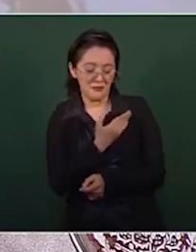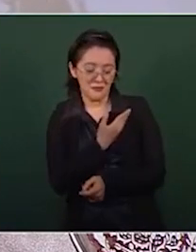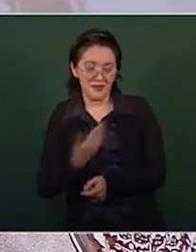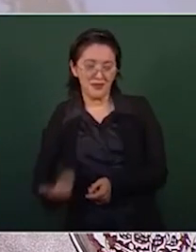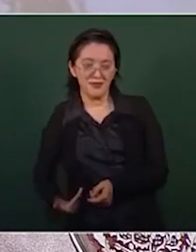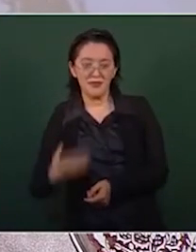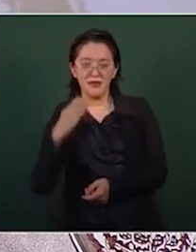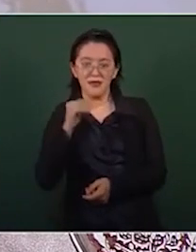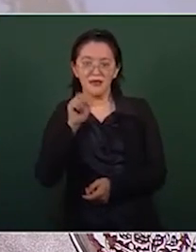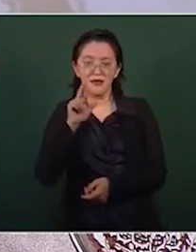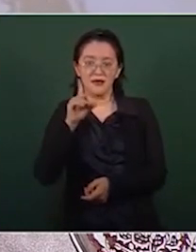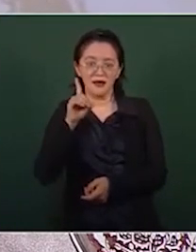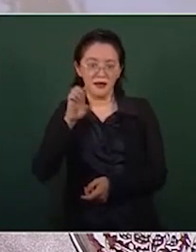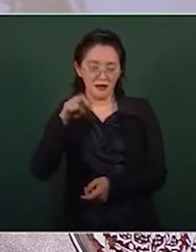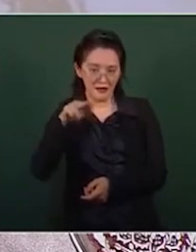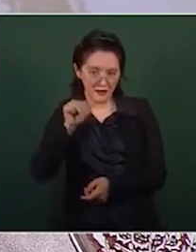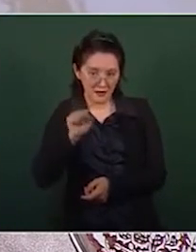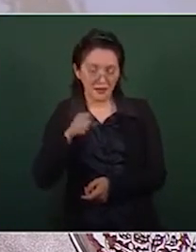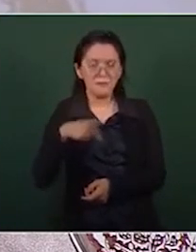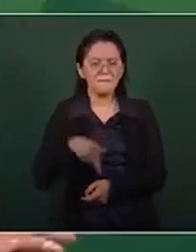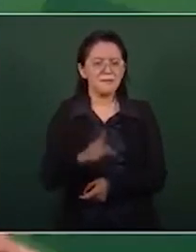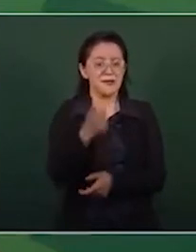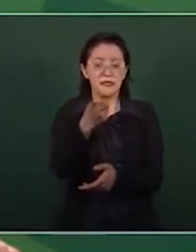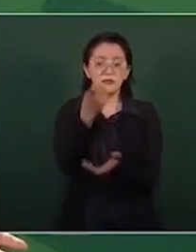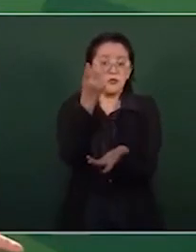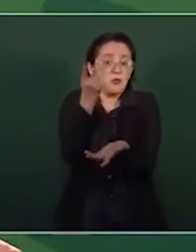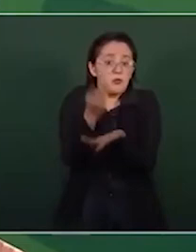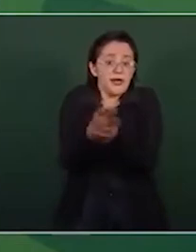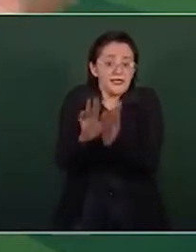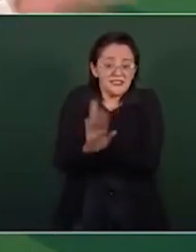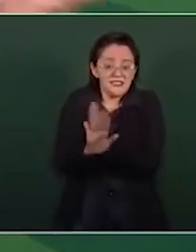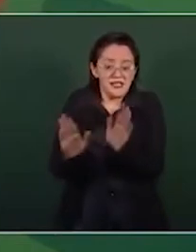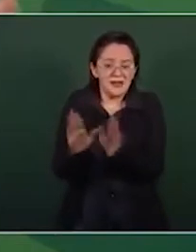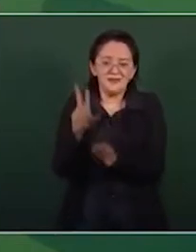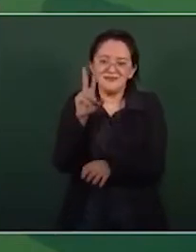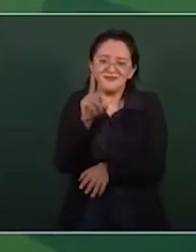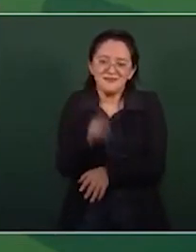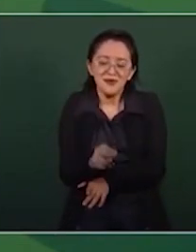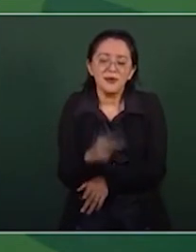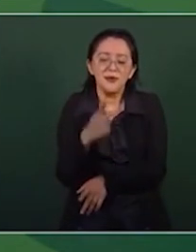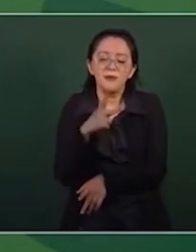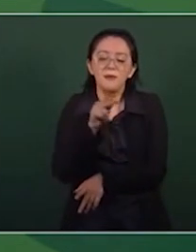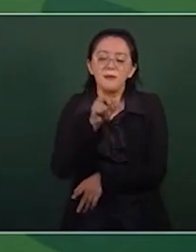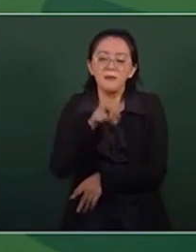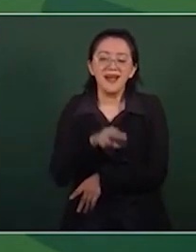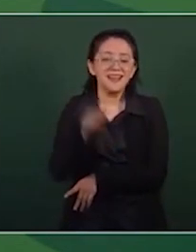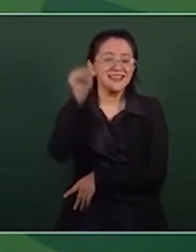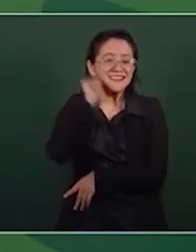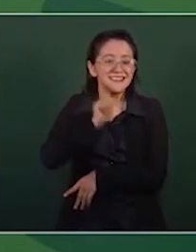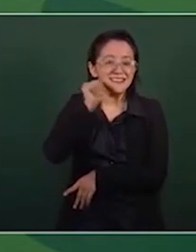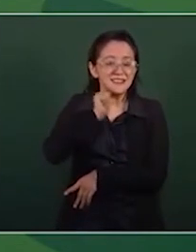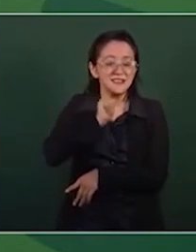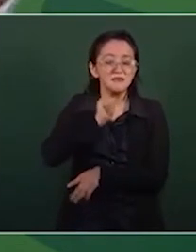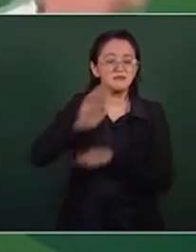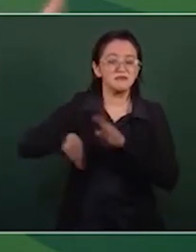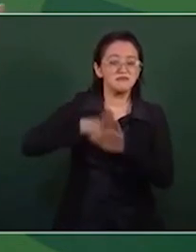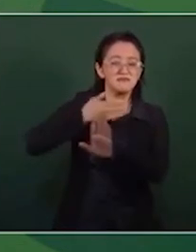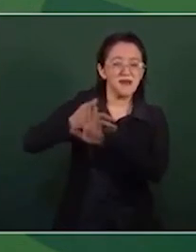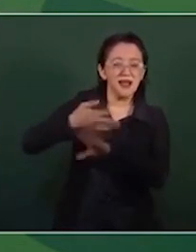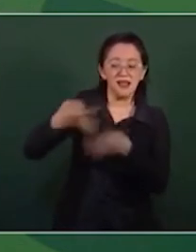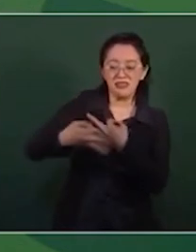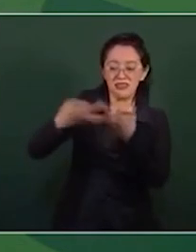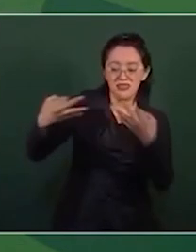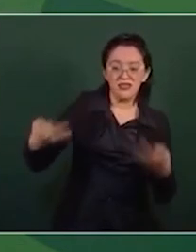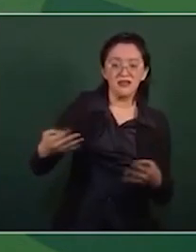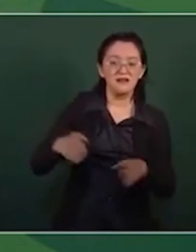fue el surgimiento, el PAN pues siempre estuvo en contra del ejido, en contra de